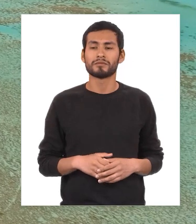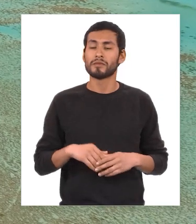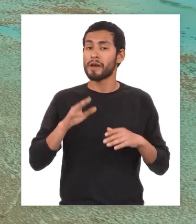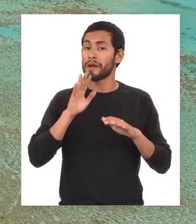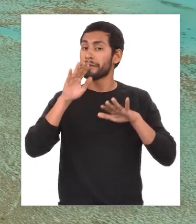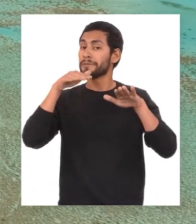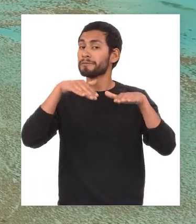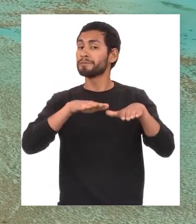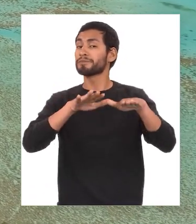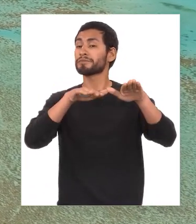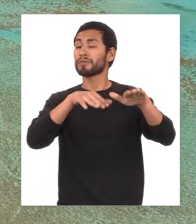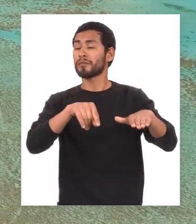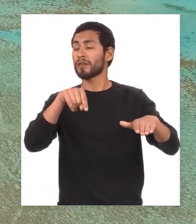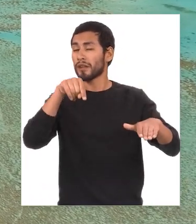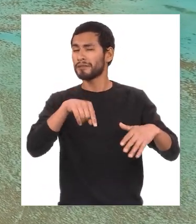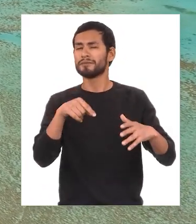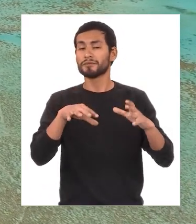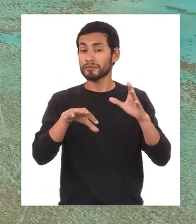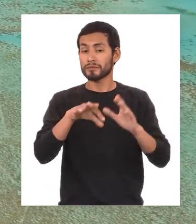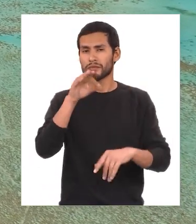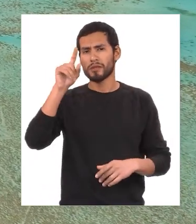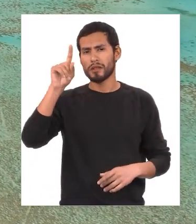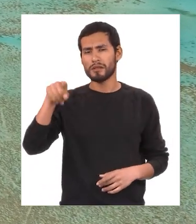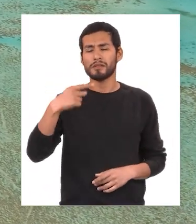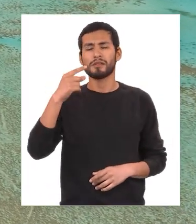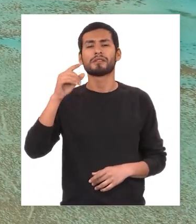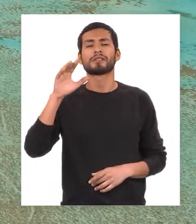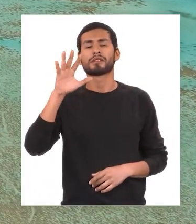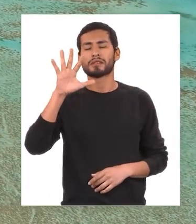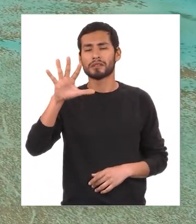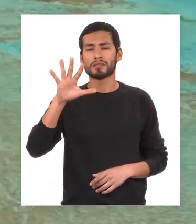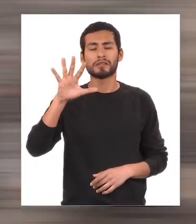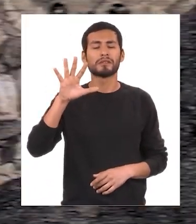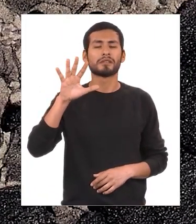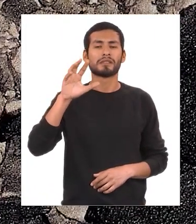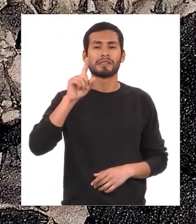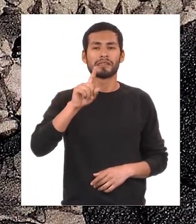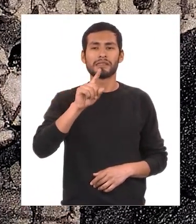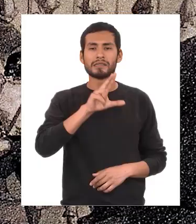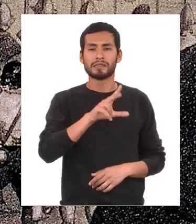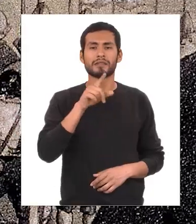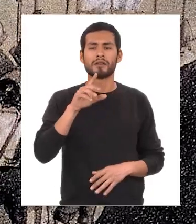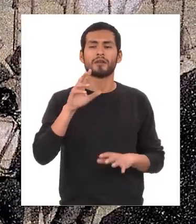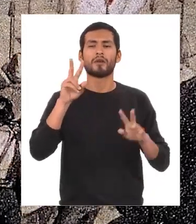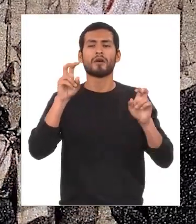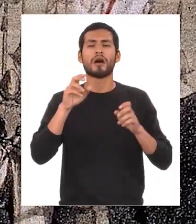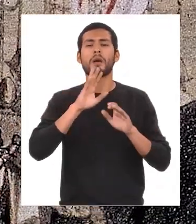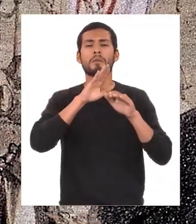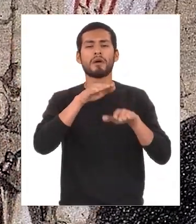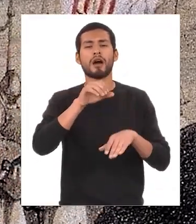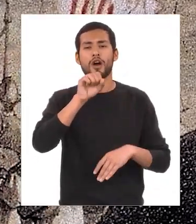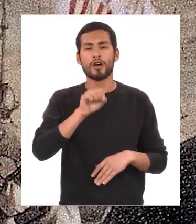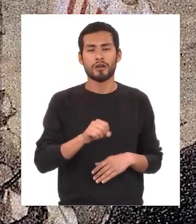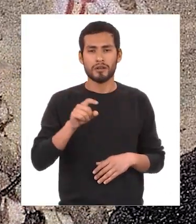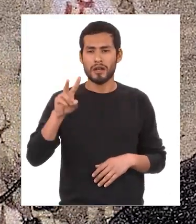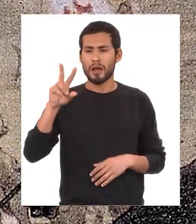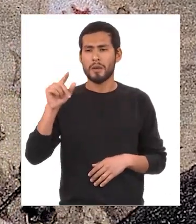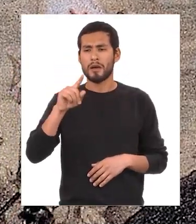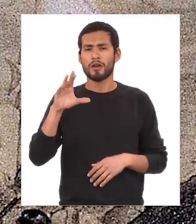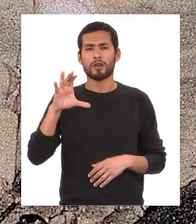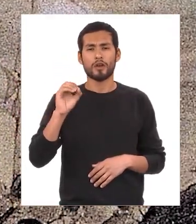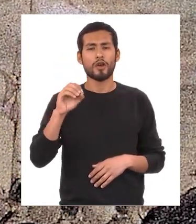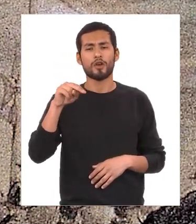el océano pacífico se descubrió en 1513 como el mar del sur por